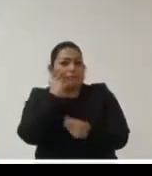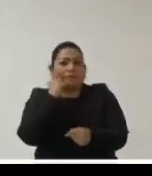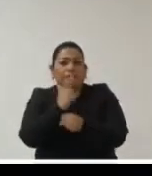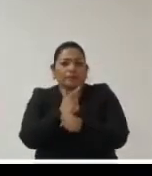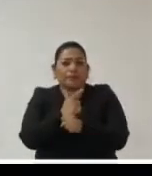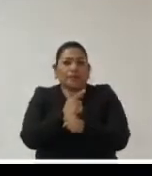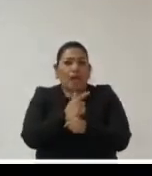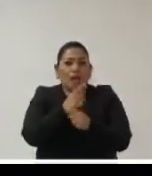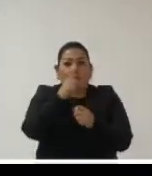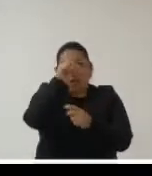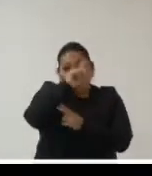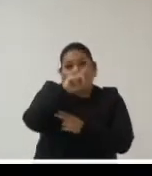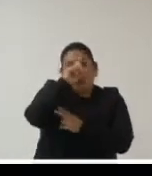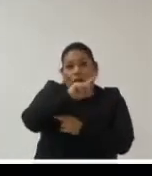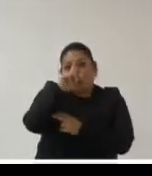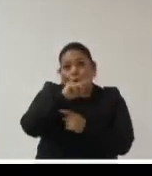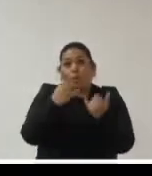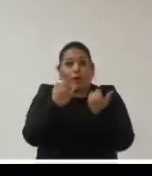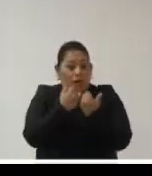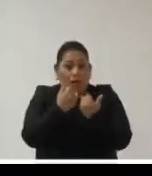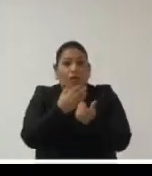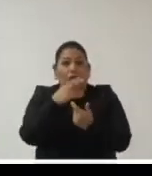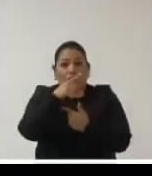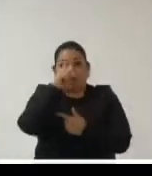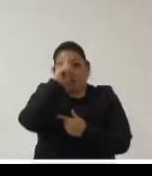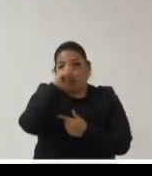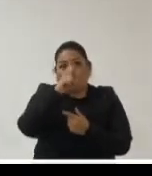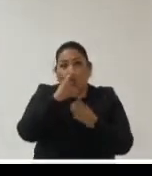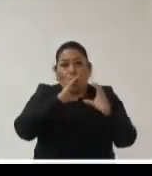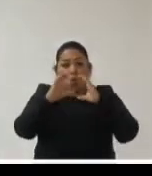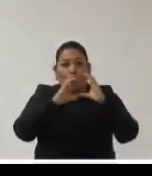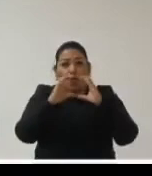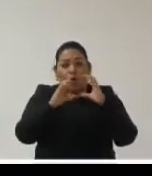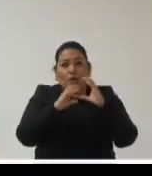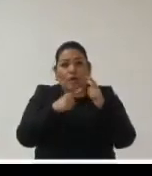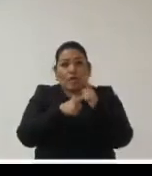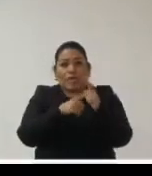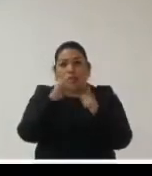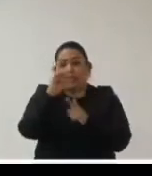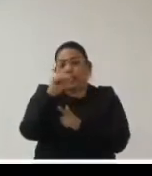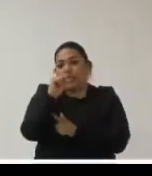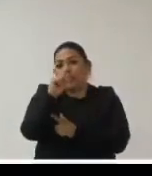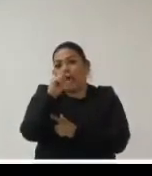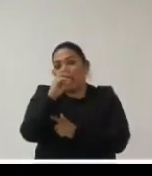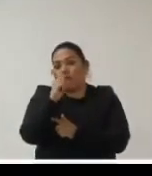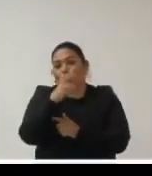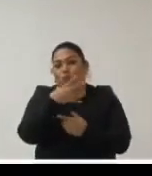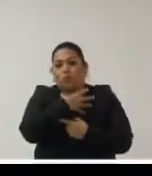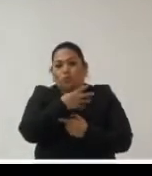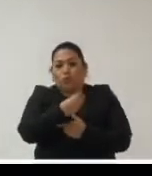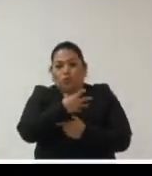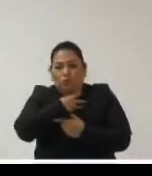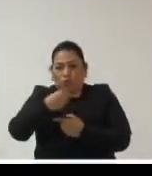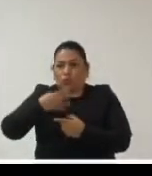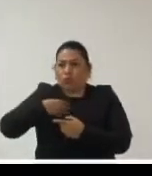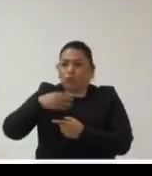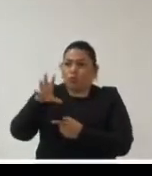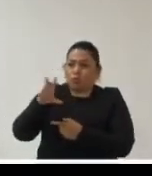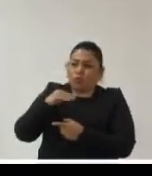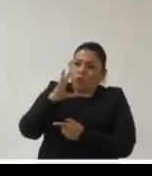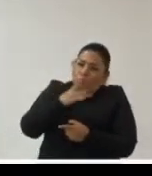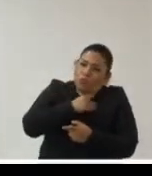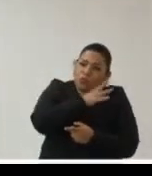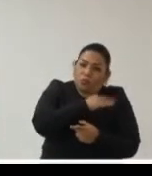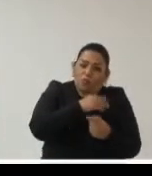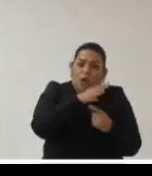recomendaciones bueno y hemos hecho recomendaciones desde el consejo la publicación por ejemplo de los datos de contagio tuvimos un caso hace